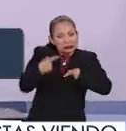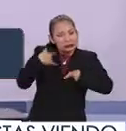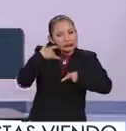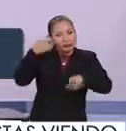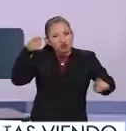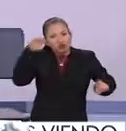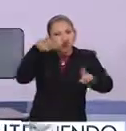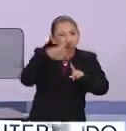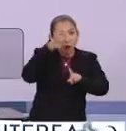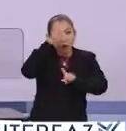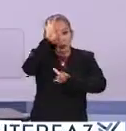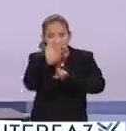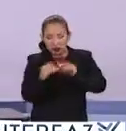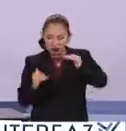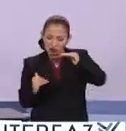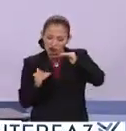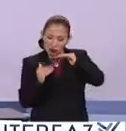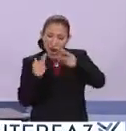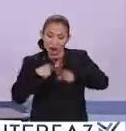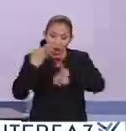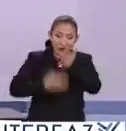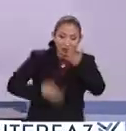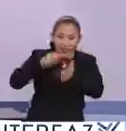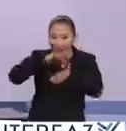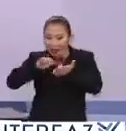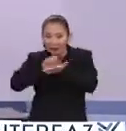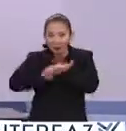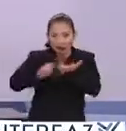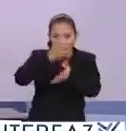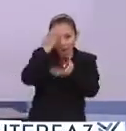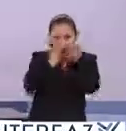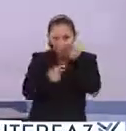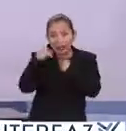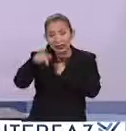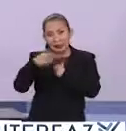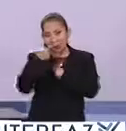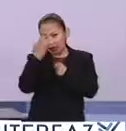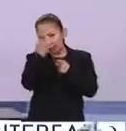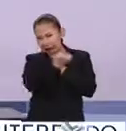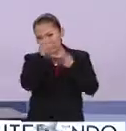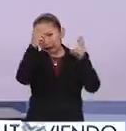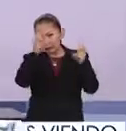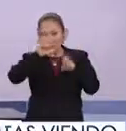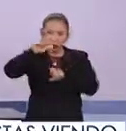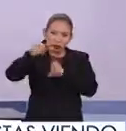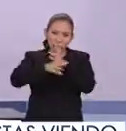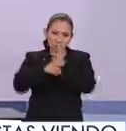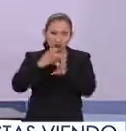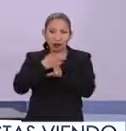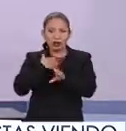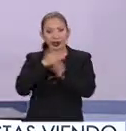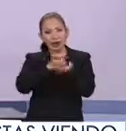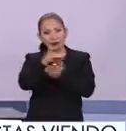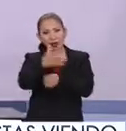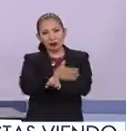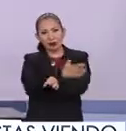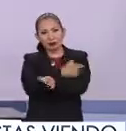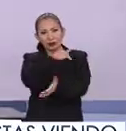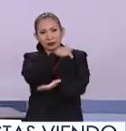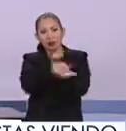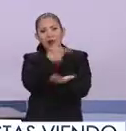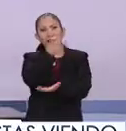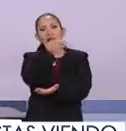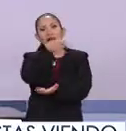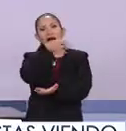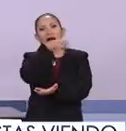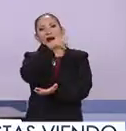de reducir a sólo 4% el índice de analfabetismo. Para hablar de esta estrategia y de muchos otros temas, le agradecemos mucho que nos acompañe en el estudio a